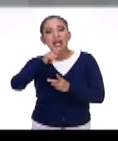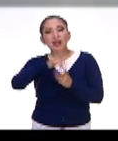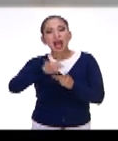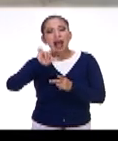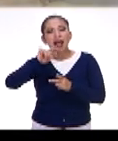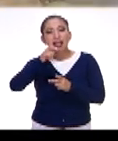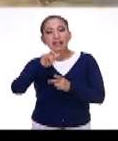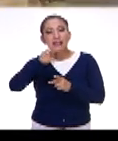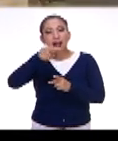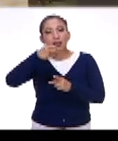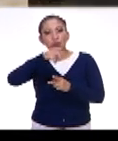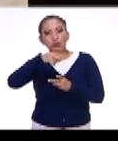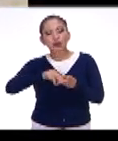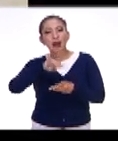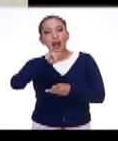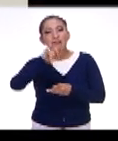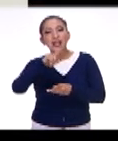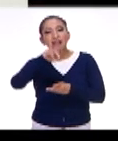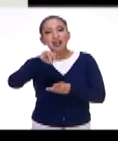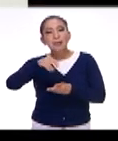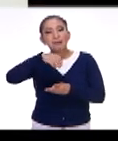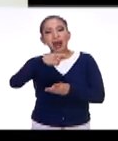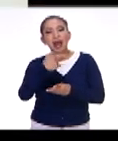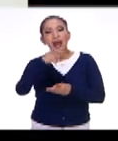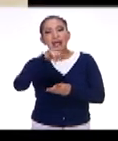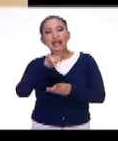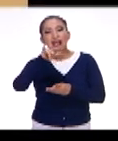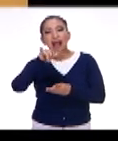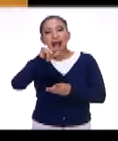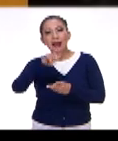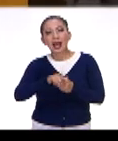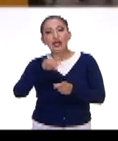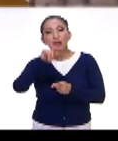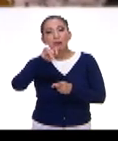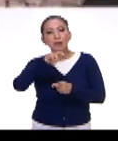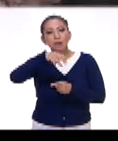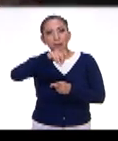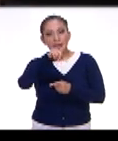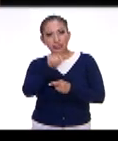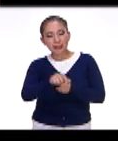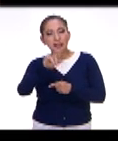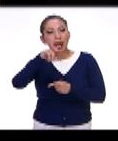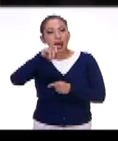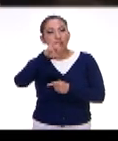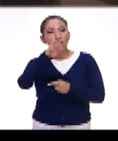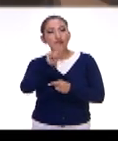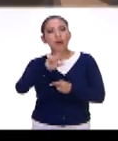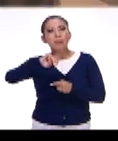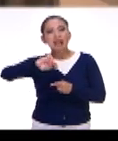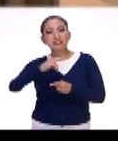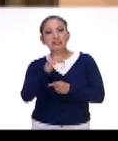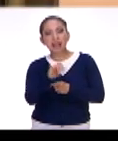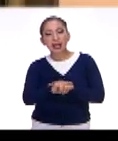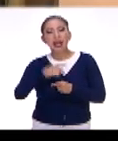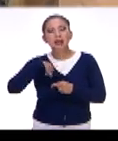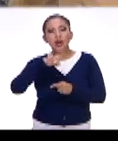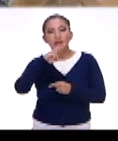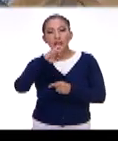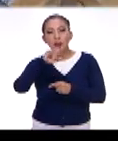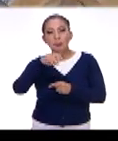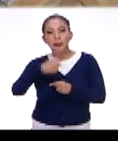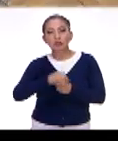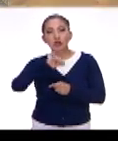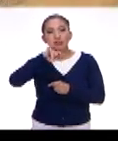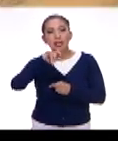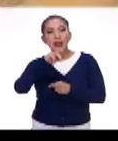Ángeles Garduño, Javier Hinojosa, Magali Lara, Enyaq Martínez, Leopoldo Méndez, Adolfo Meshiac, Rodrigo Moya, José